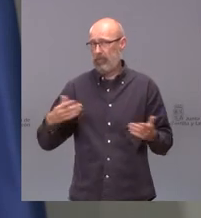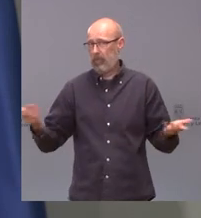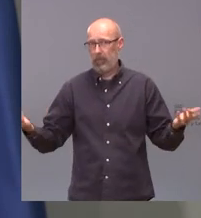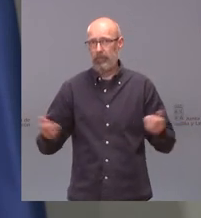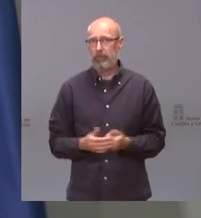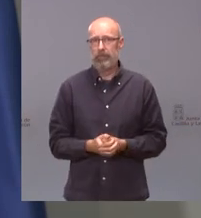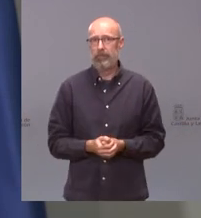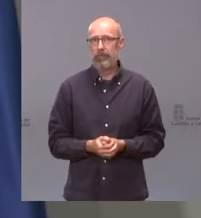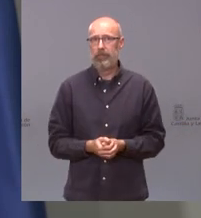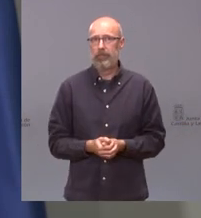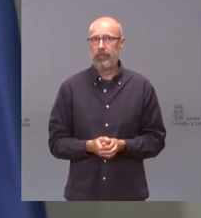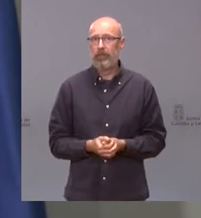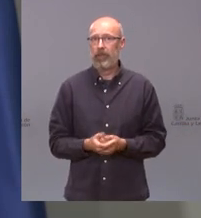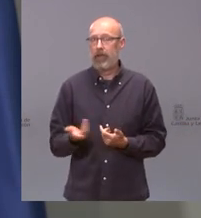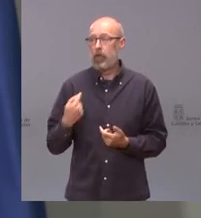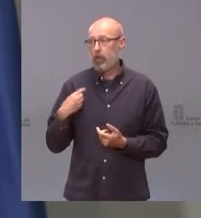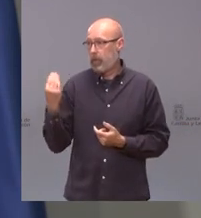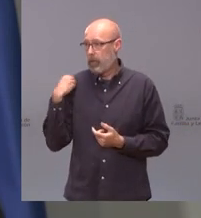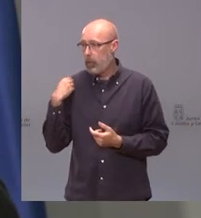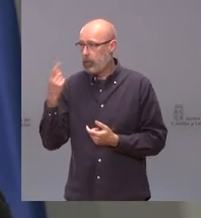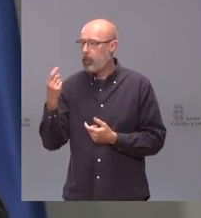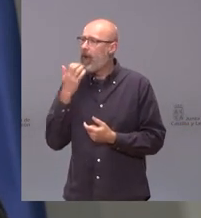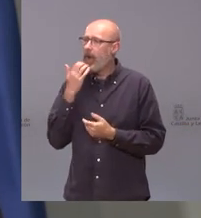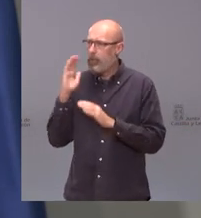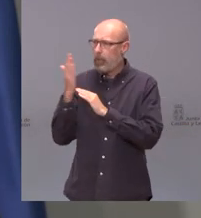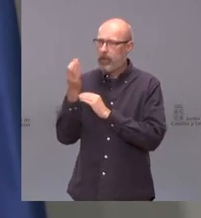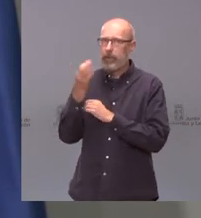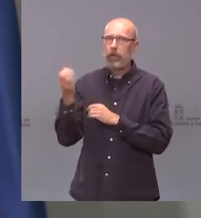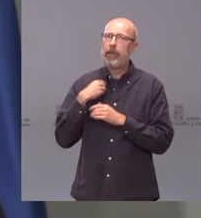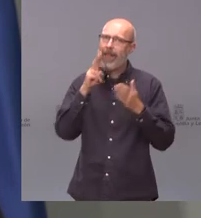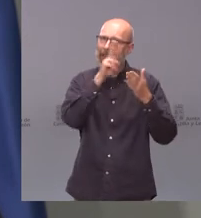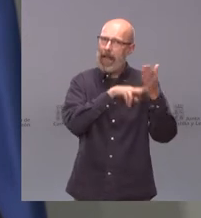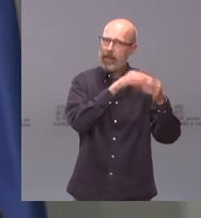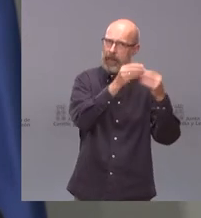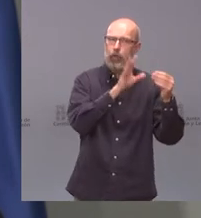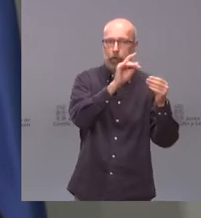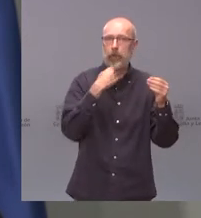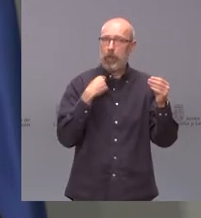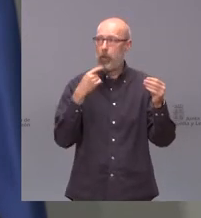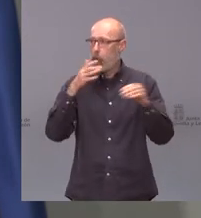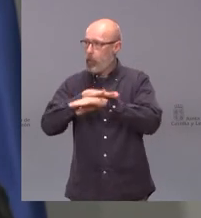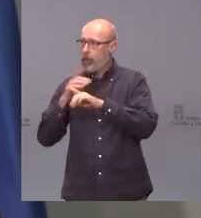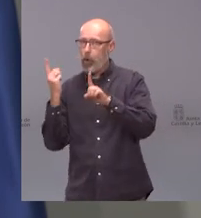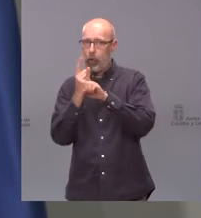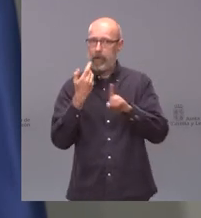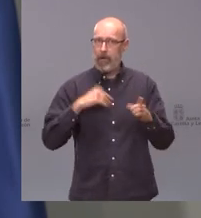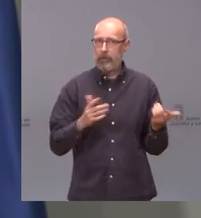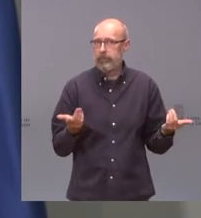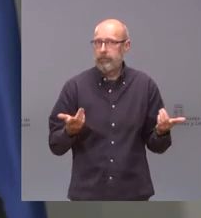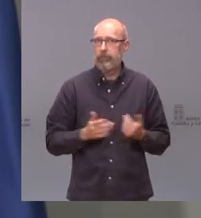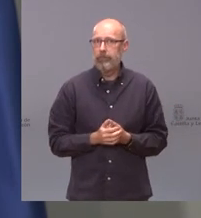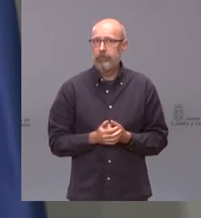claro es que me está preguntando y ha hecho un buen ejemplo no es que en Galicia en Galicia es que se la han recurrido es que se la han recurrido